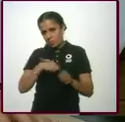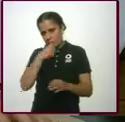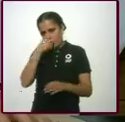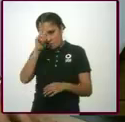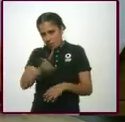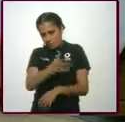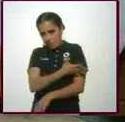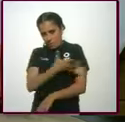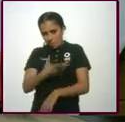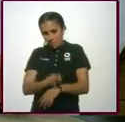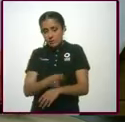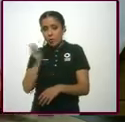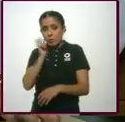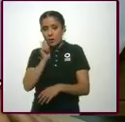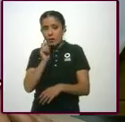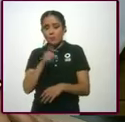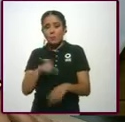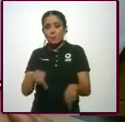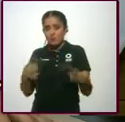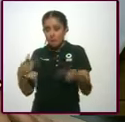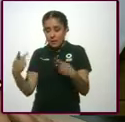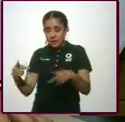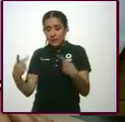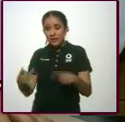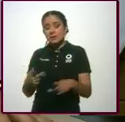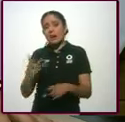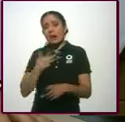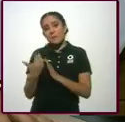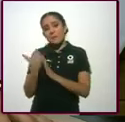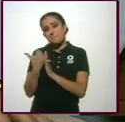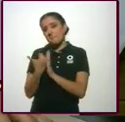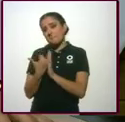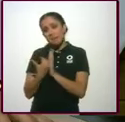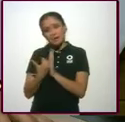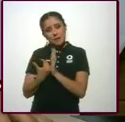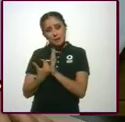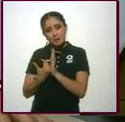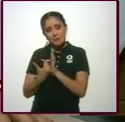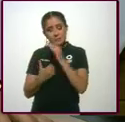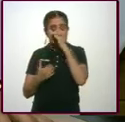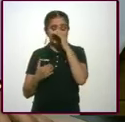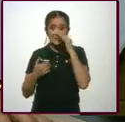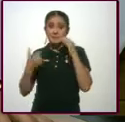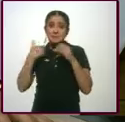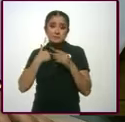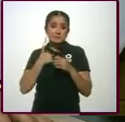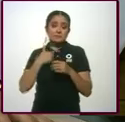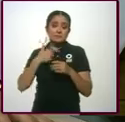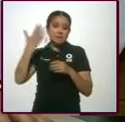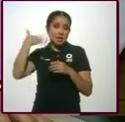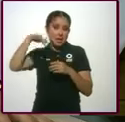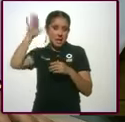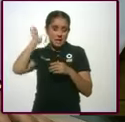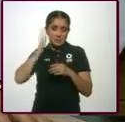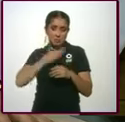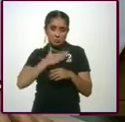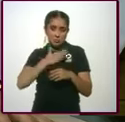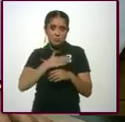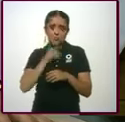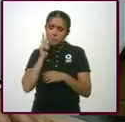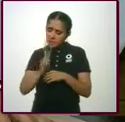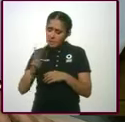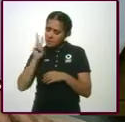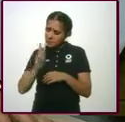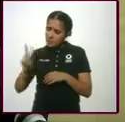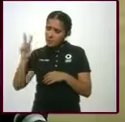las ventas decayeron enormemente. Como que yo, desde mi muy particular punto de vista, veo como que